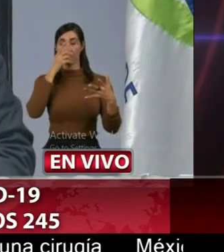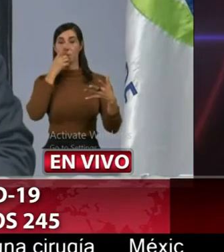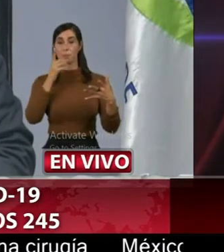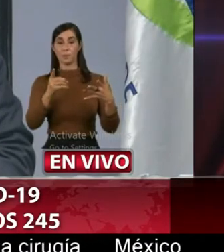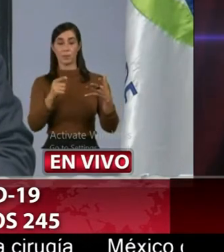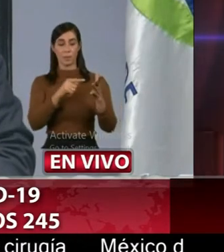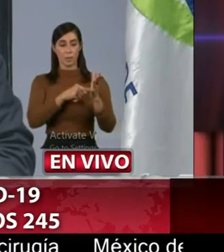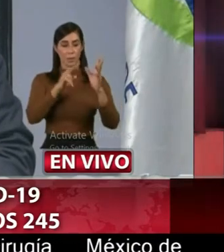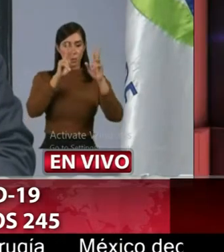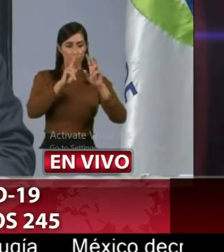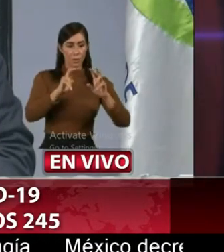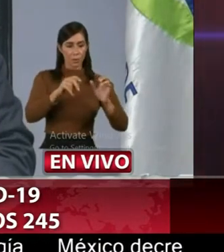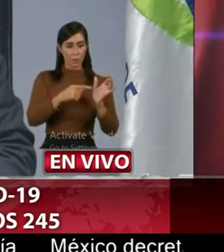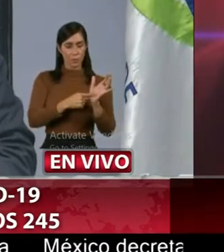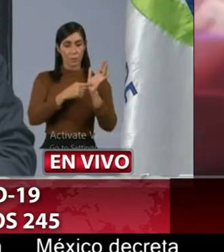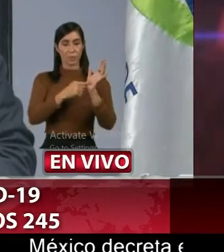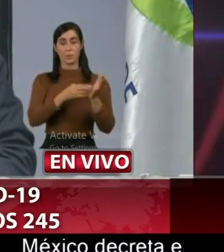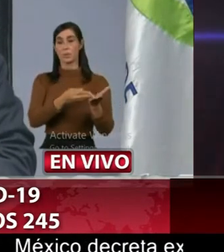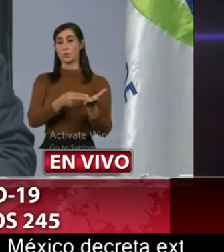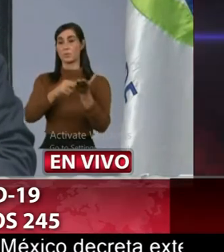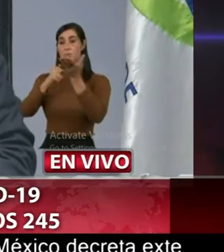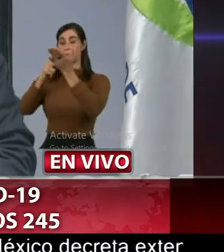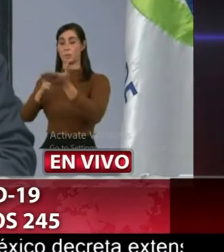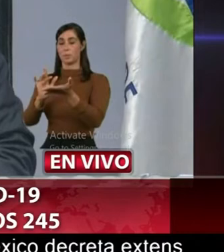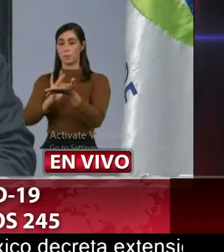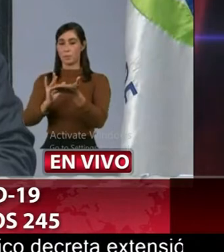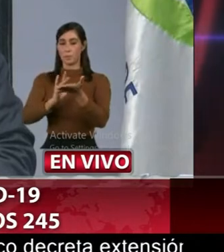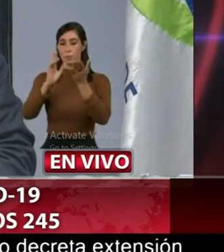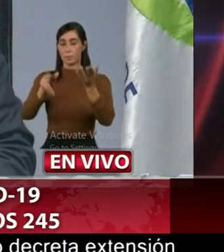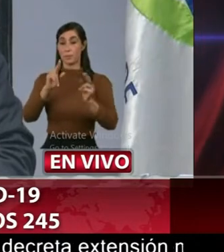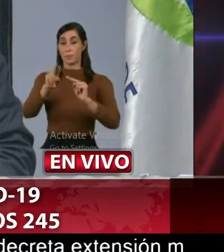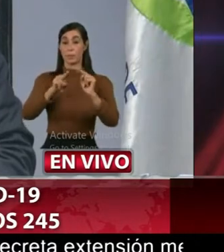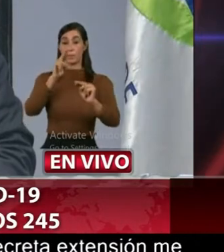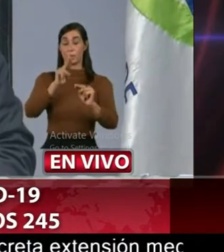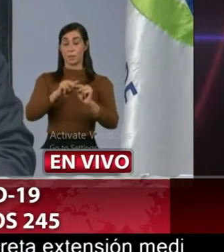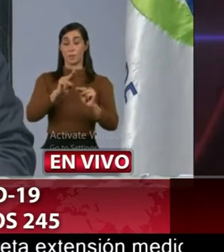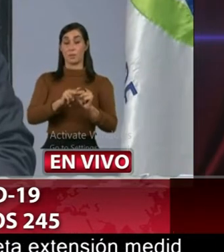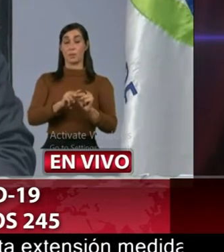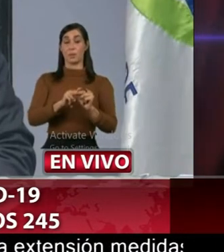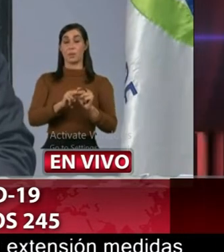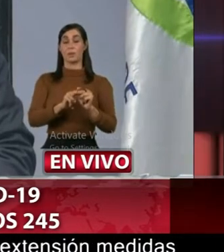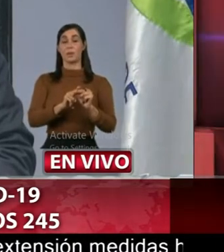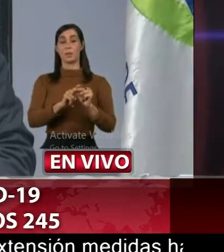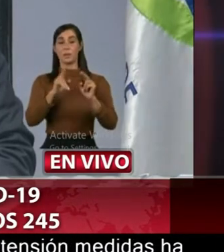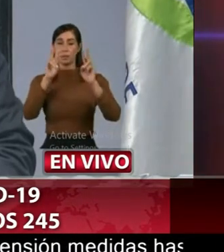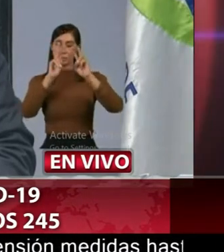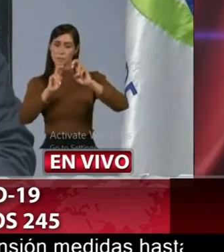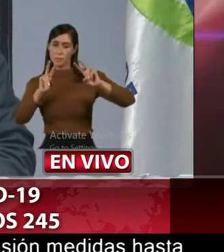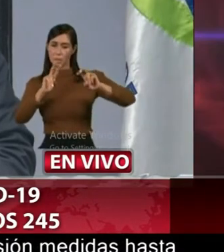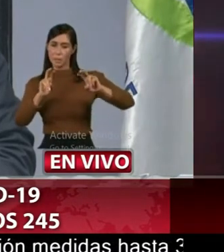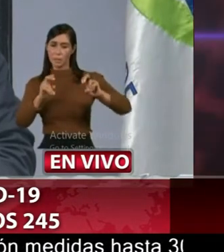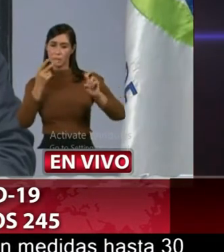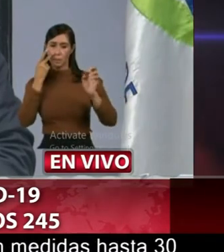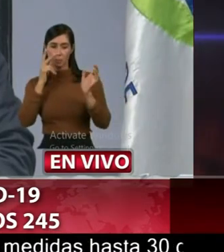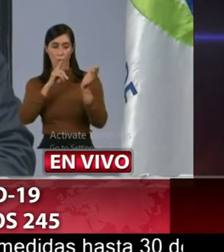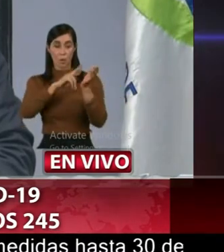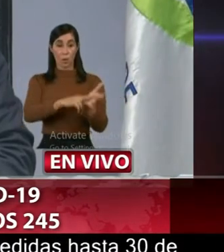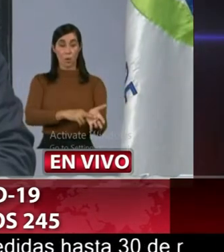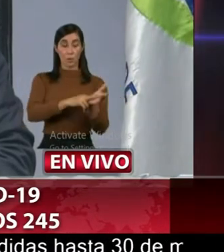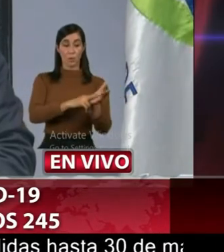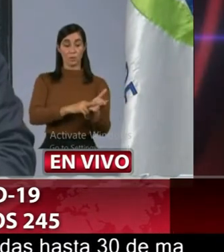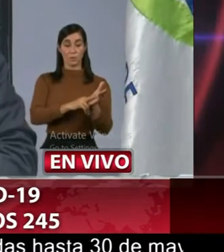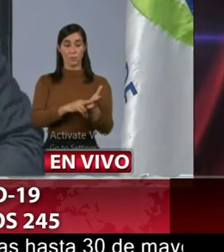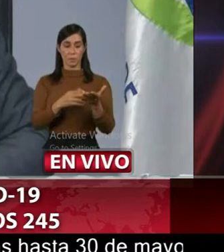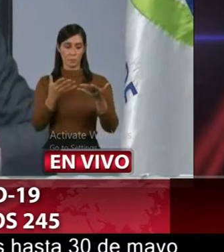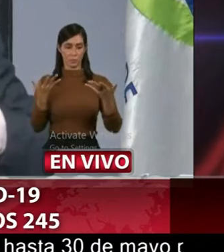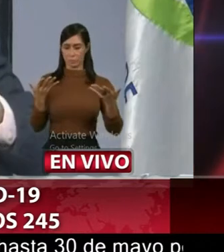muestras periódicas que son llevadas al laboratorio nacional doctor de filló se analizan y los resultados son